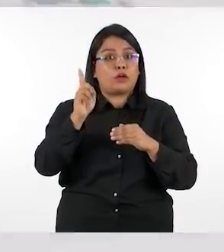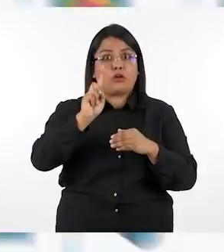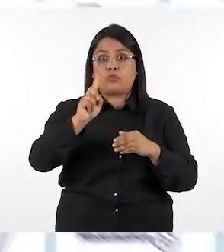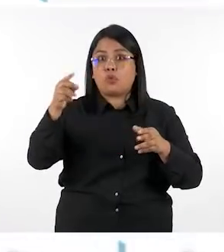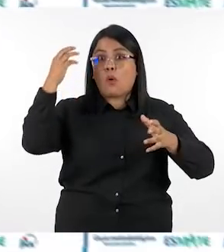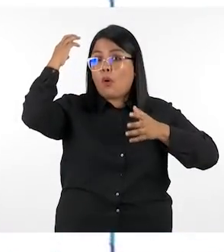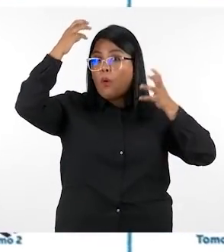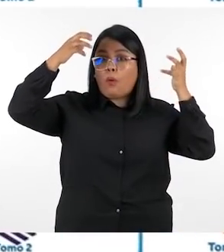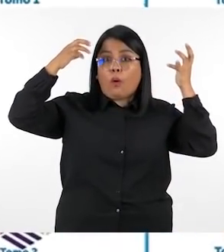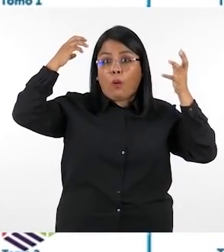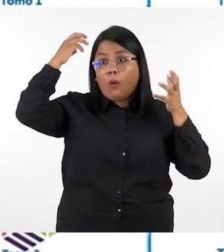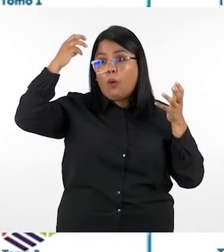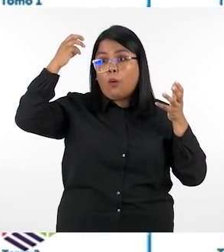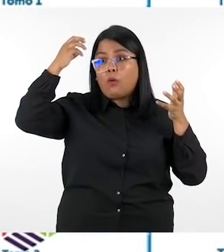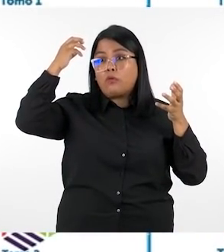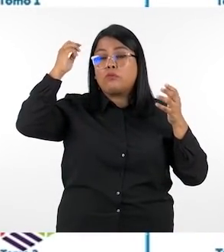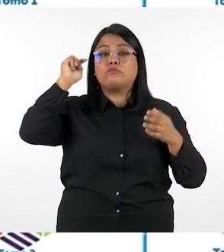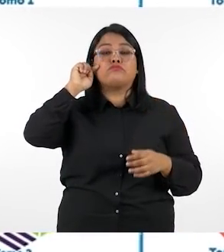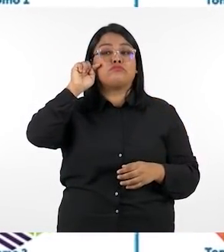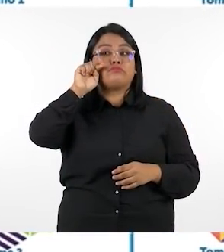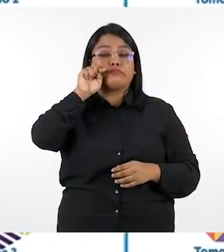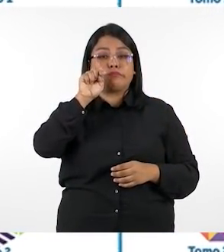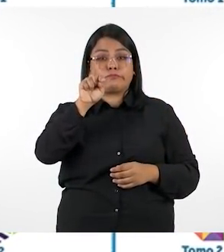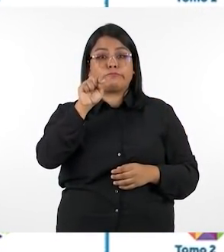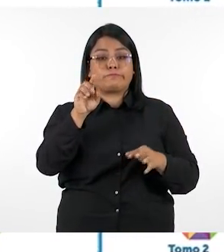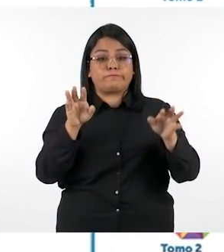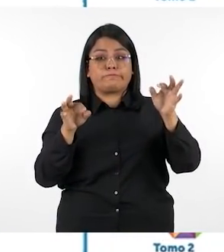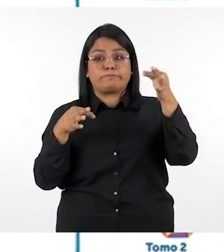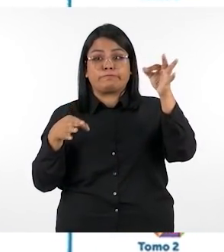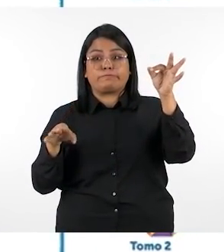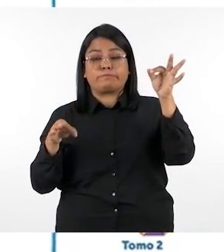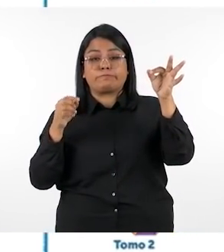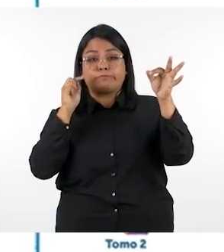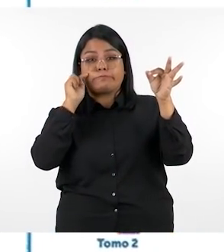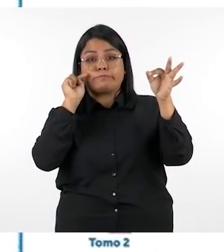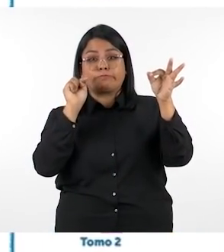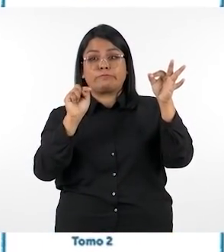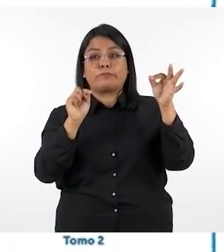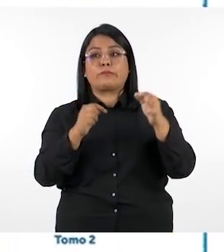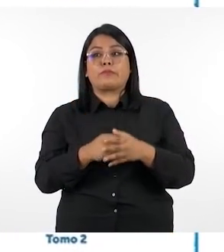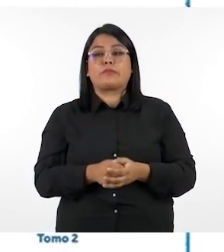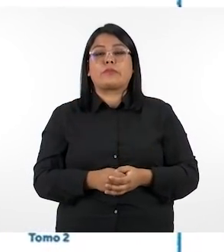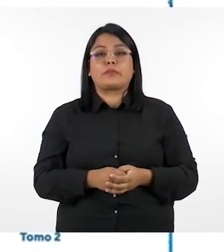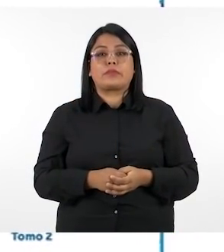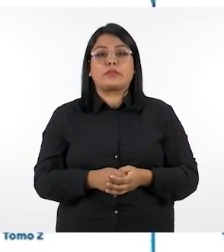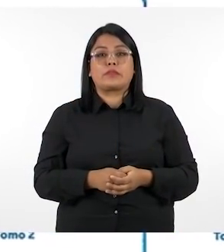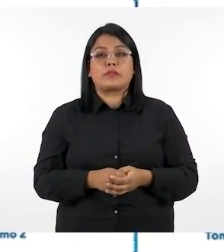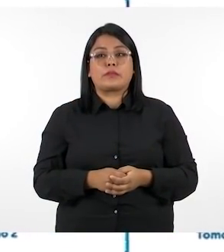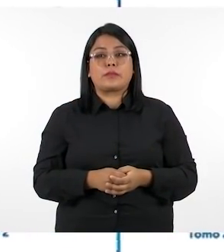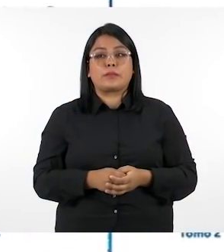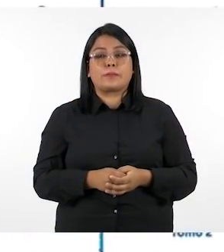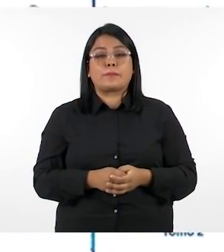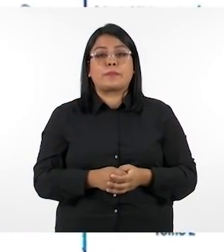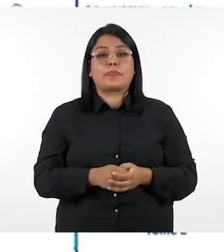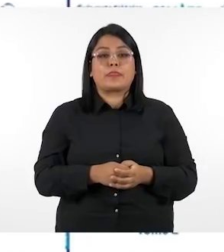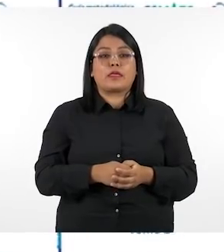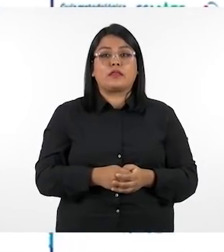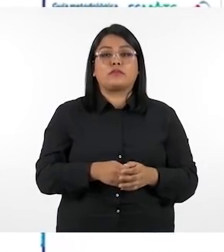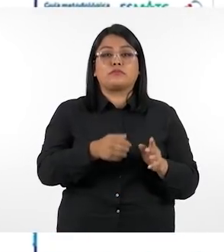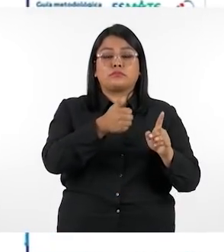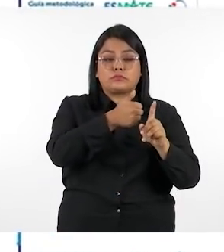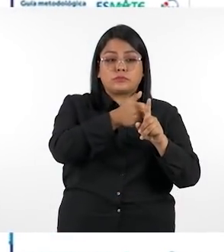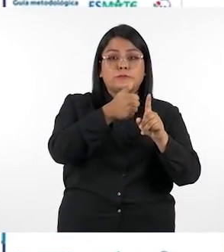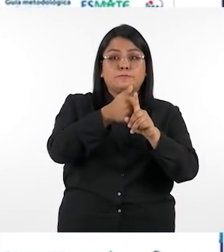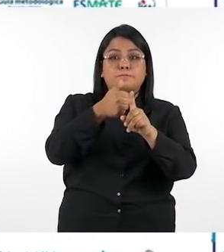para que no nos perdamos cuando los tengamos por ahí a la mano ustedes pueden identificarlos porque dentro de